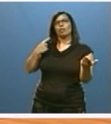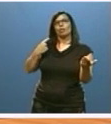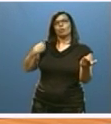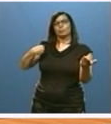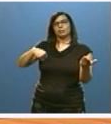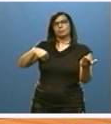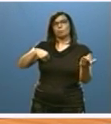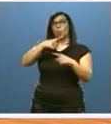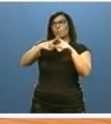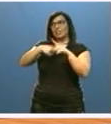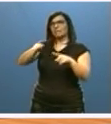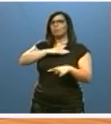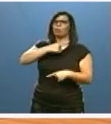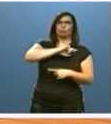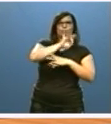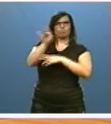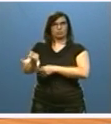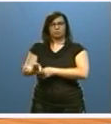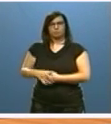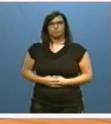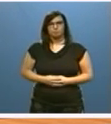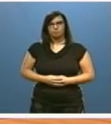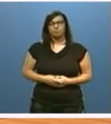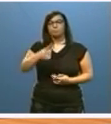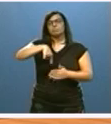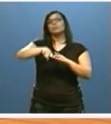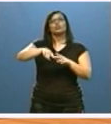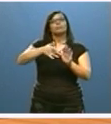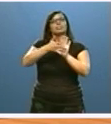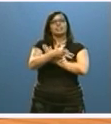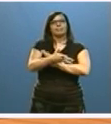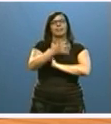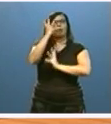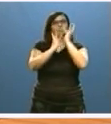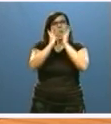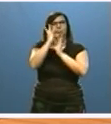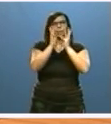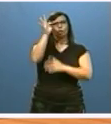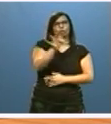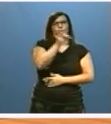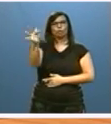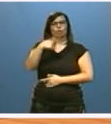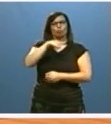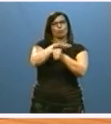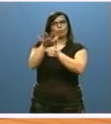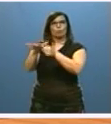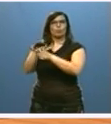% de la media nacional. Esto nos está garantizando un saldo comercial y una tasa de cobertura muy favorables.